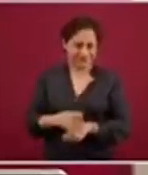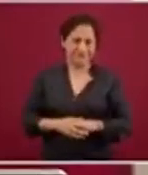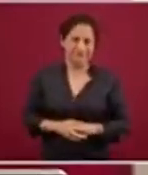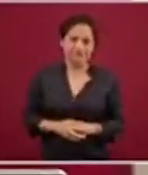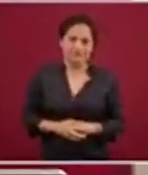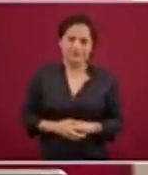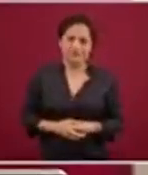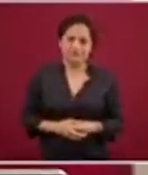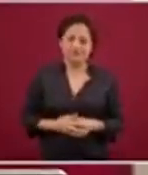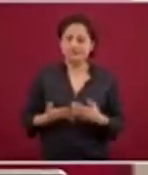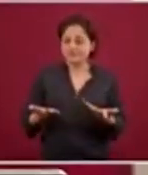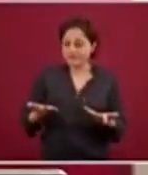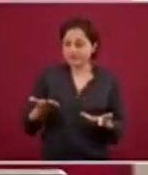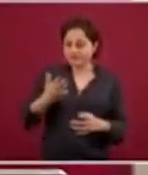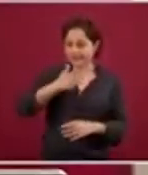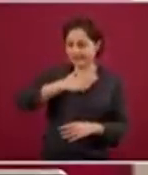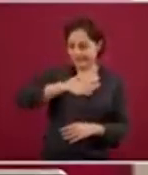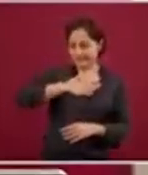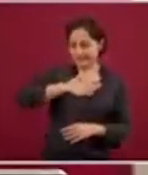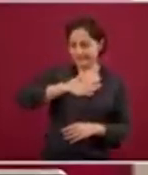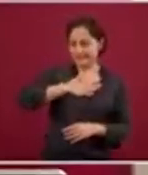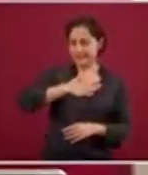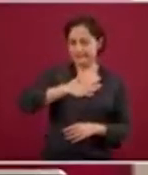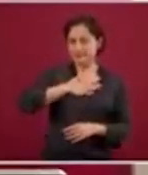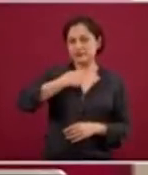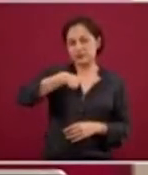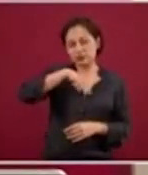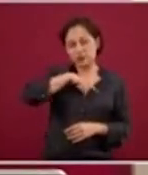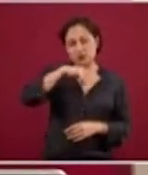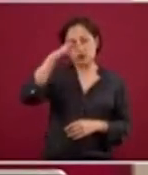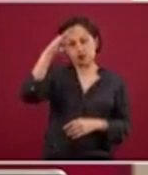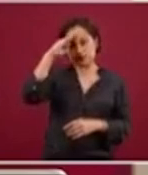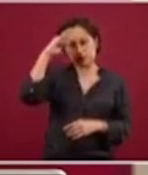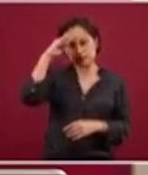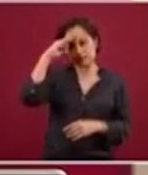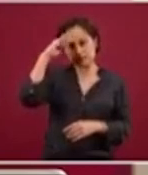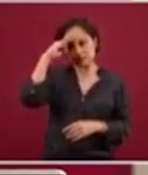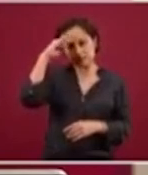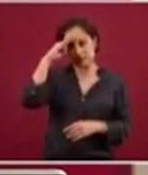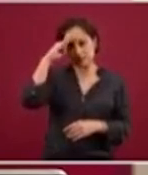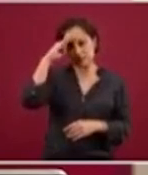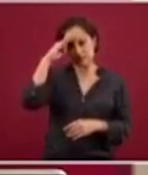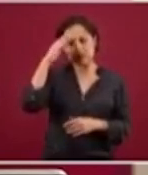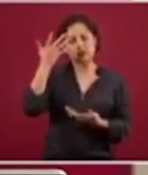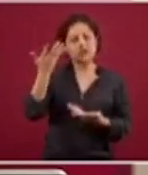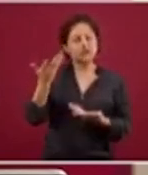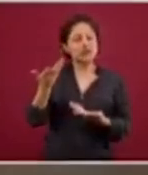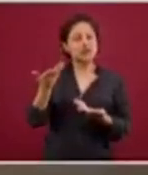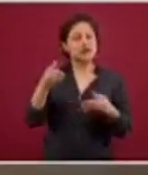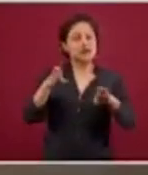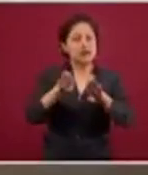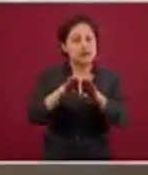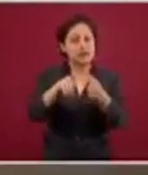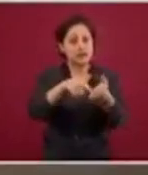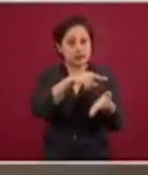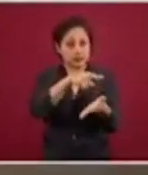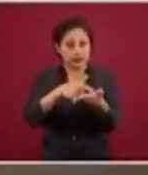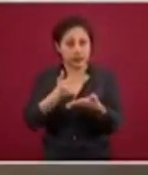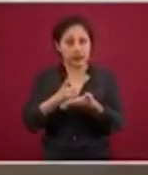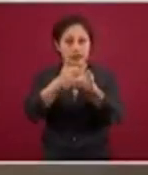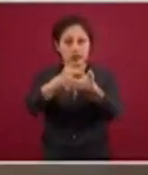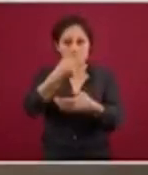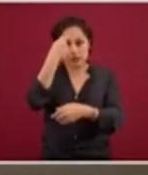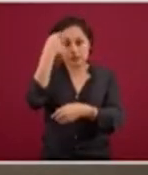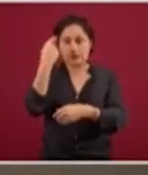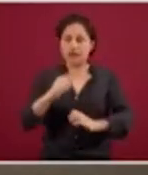La lógica, la mecánica, el mecanismo por el que operan este tipo de medidas sanitarias, cuyo